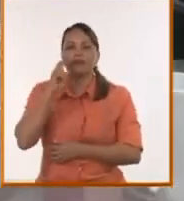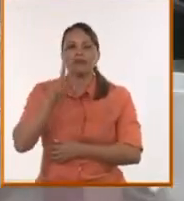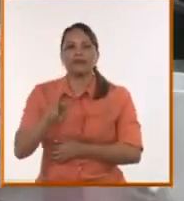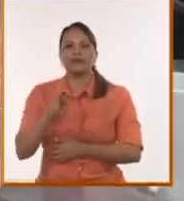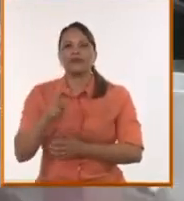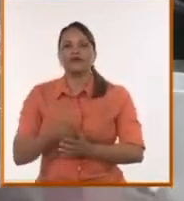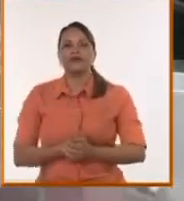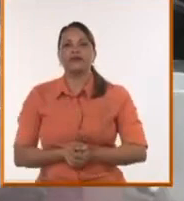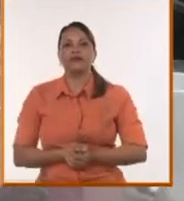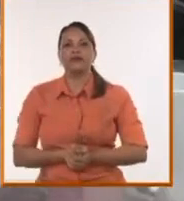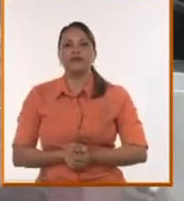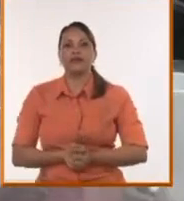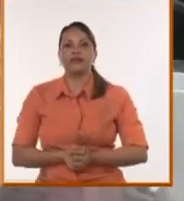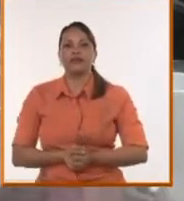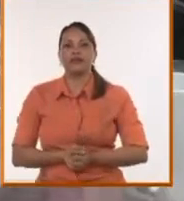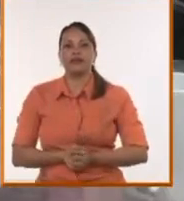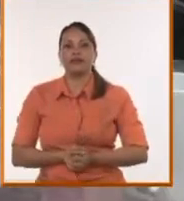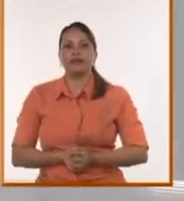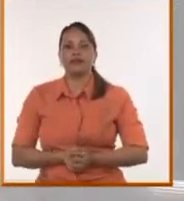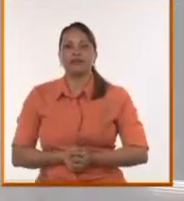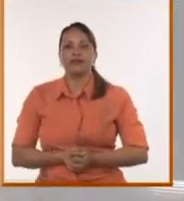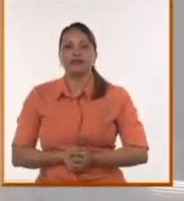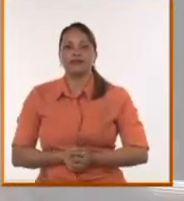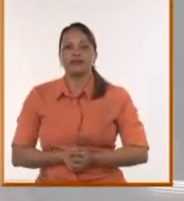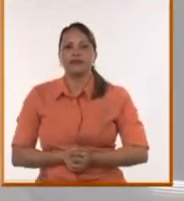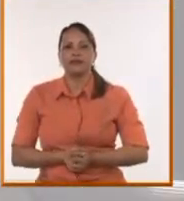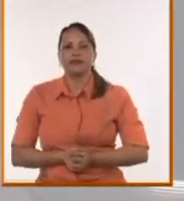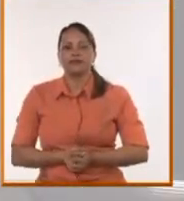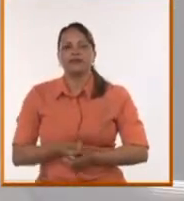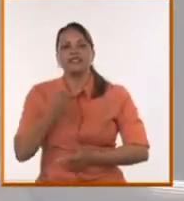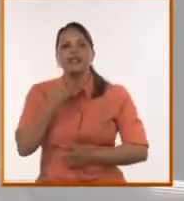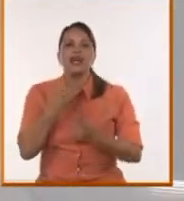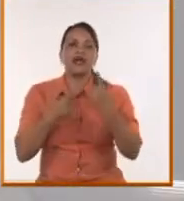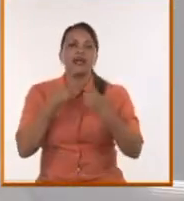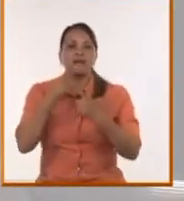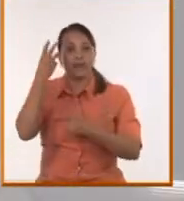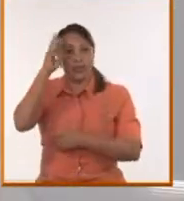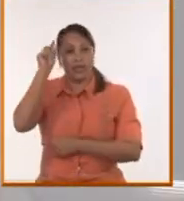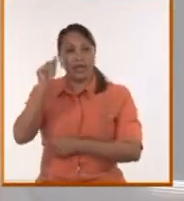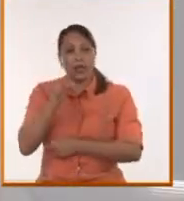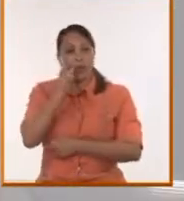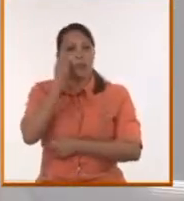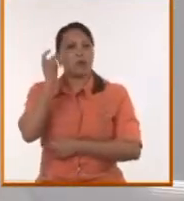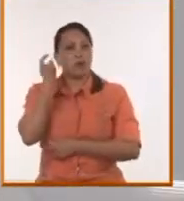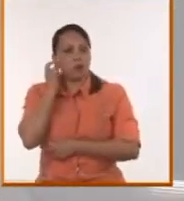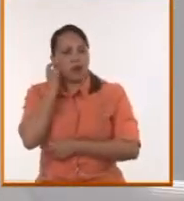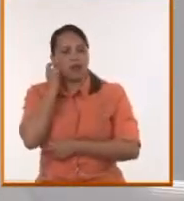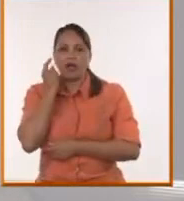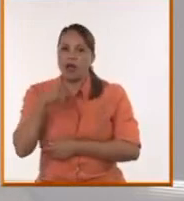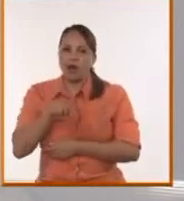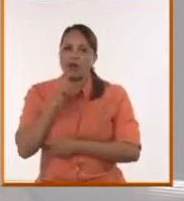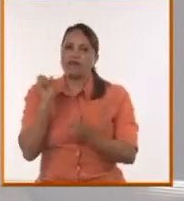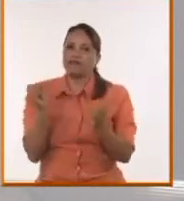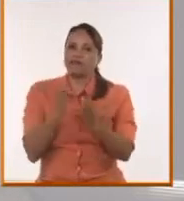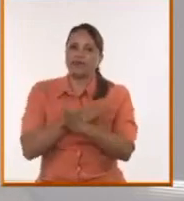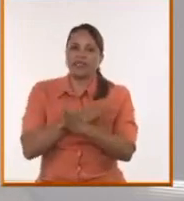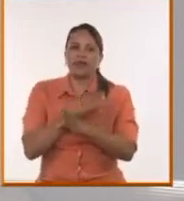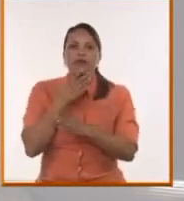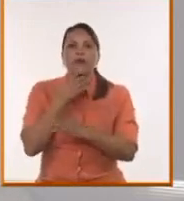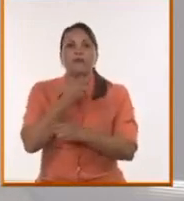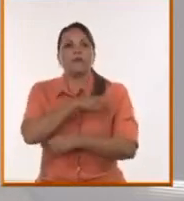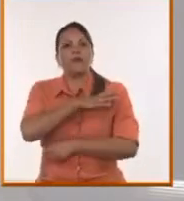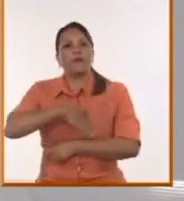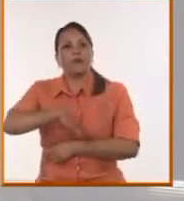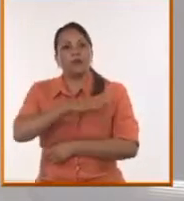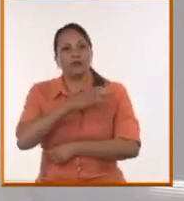el mundo. Antes lo veían solamente mexicanos y mexicanas, pero ahora me queda claro que es una población más allá de las fronteras.